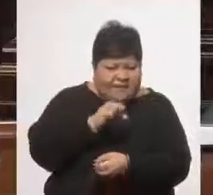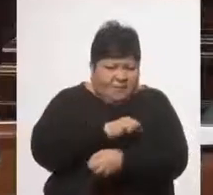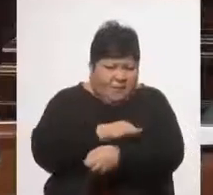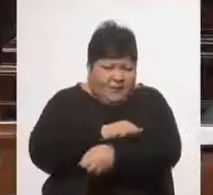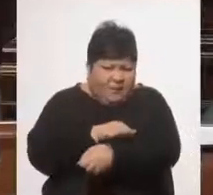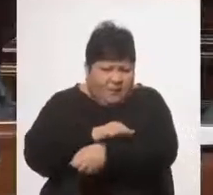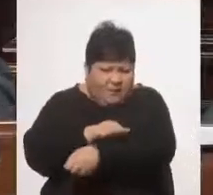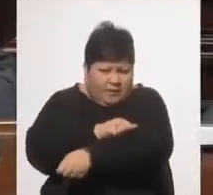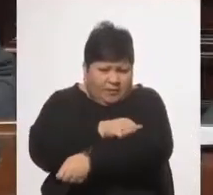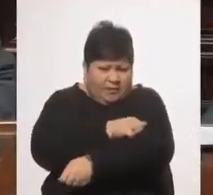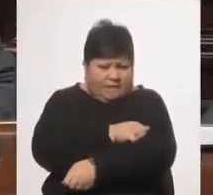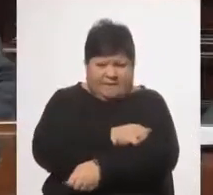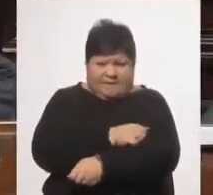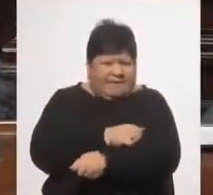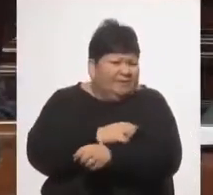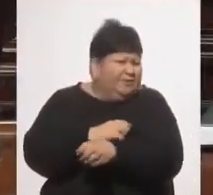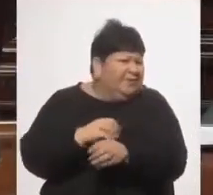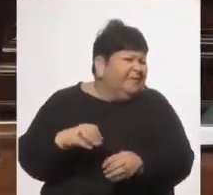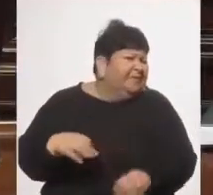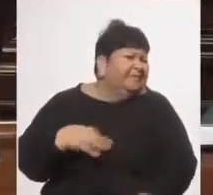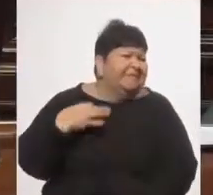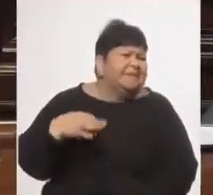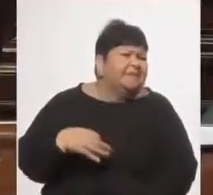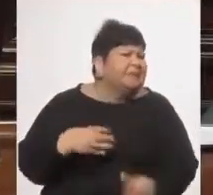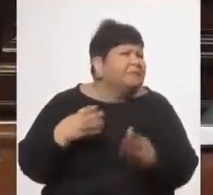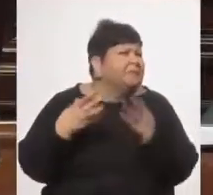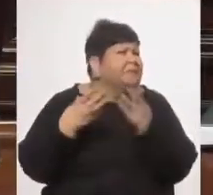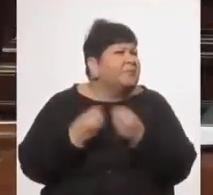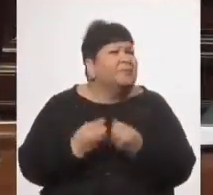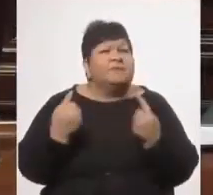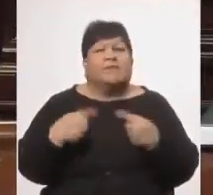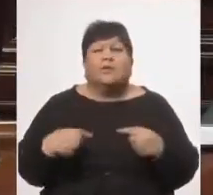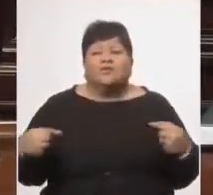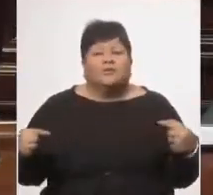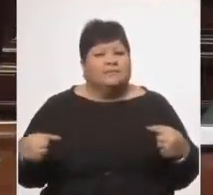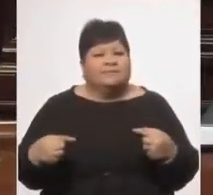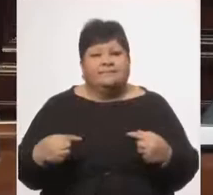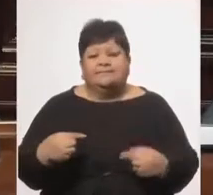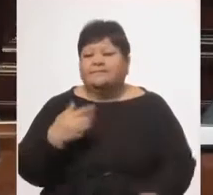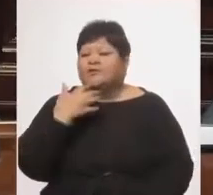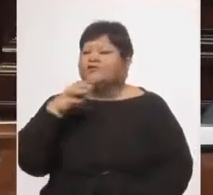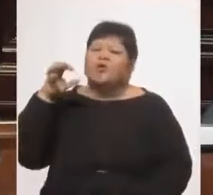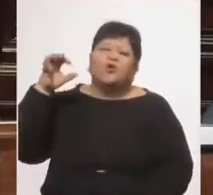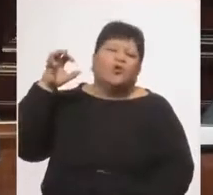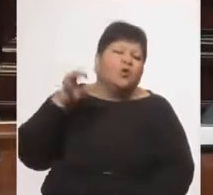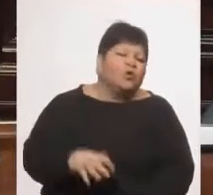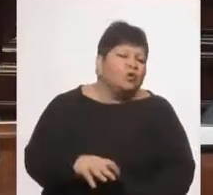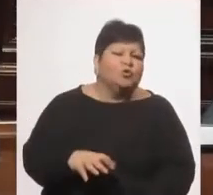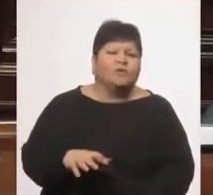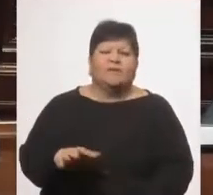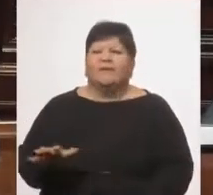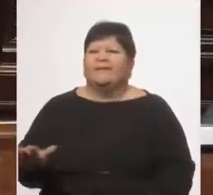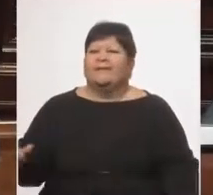He pasado de todo, pero no le tengo odio a nadie.